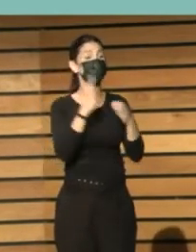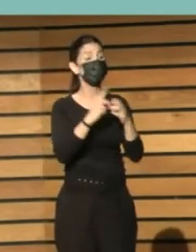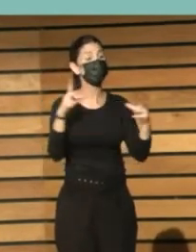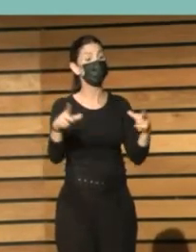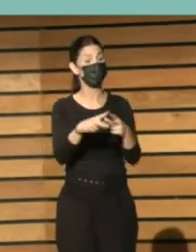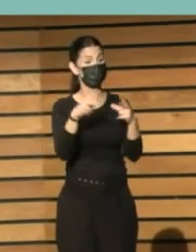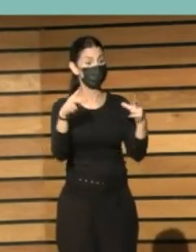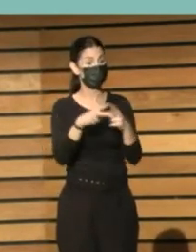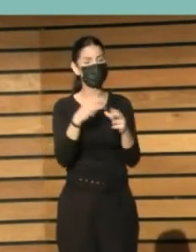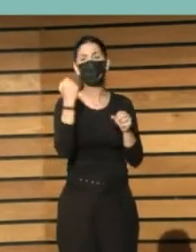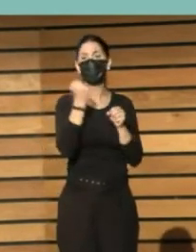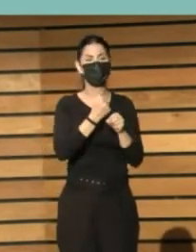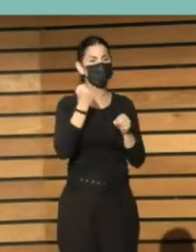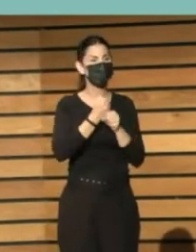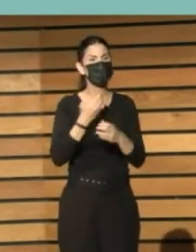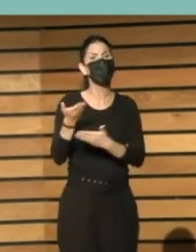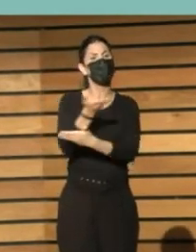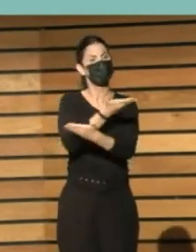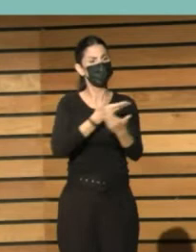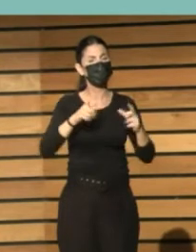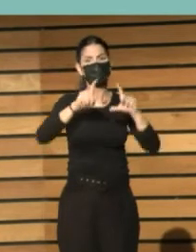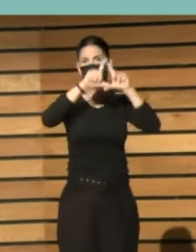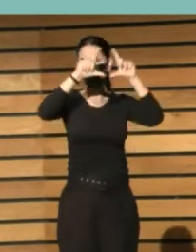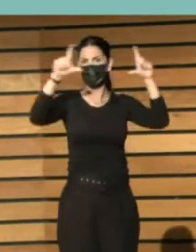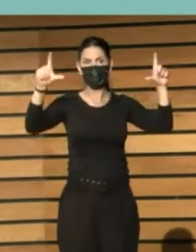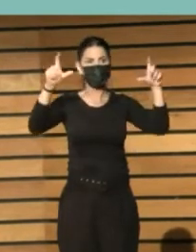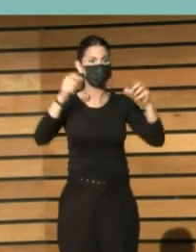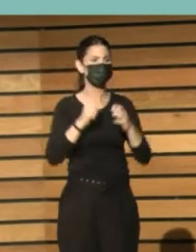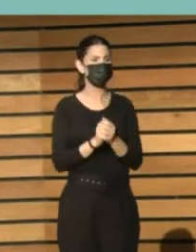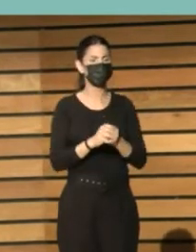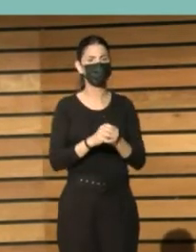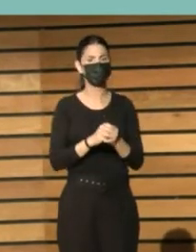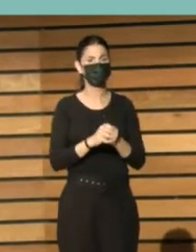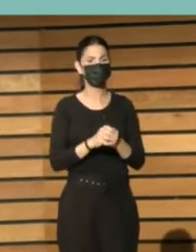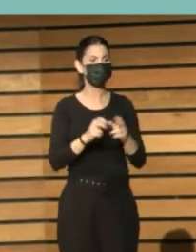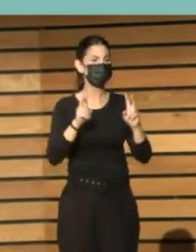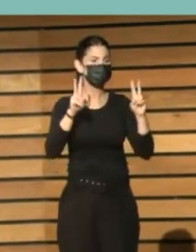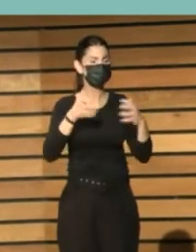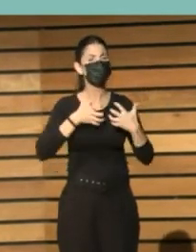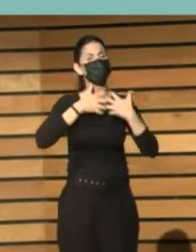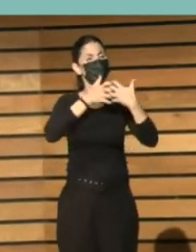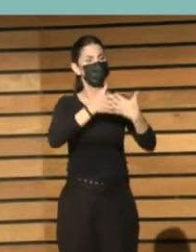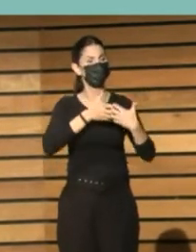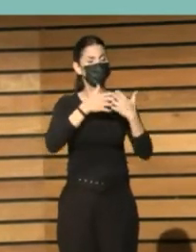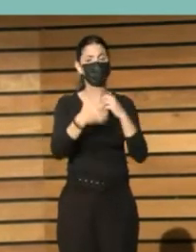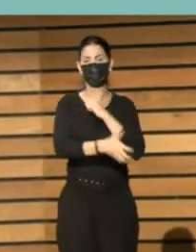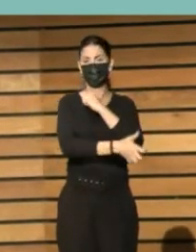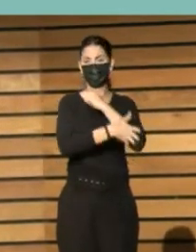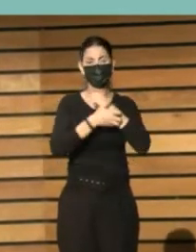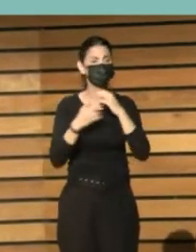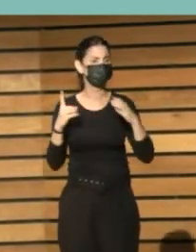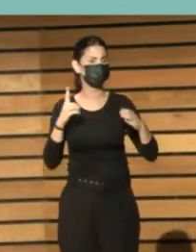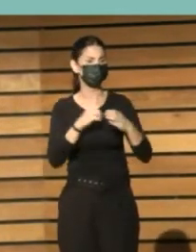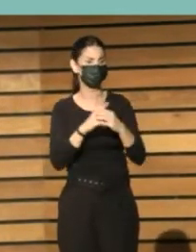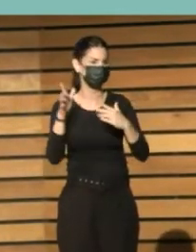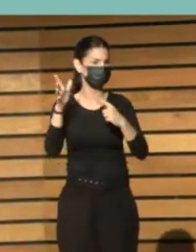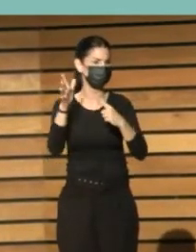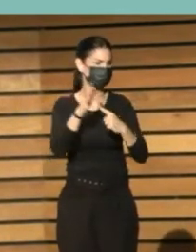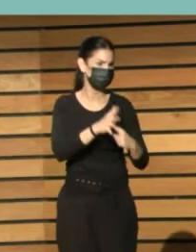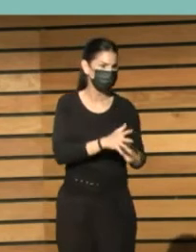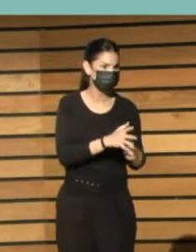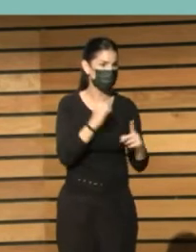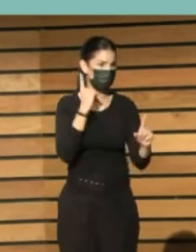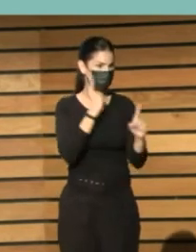deberán trabajar conjuntamente con las organizaciones del sector de la lucha contra la pobreza y la exclusión social y hacerlo en línea con los